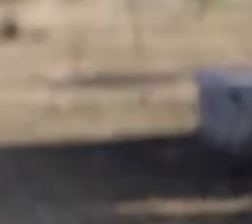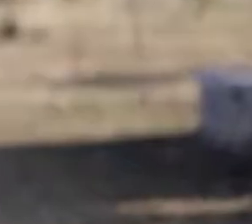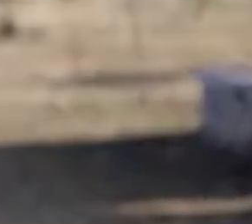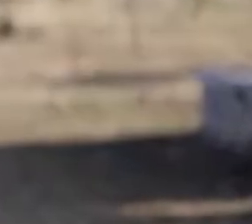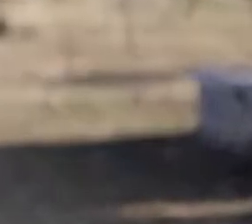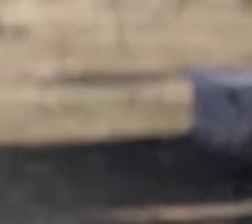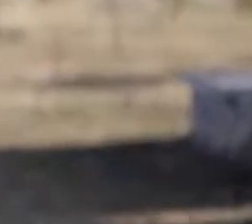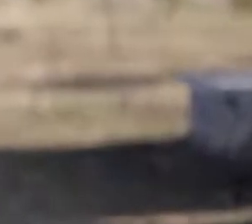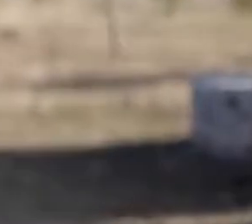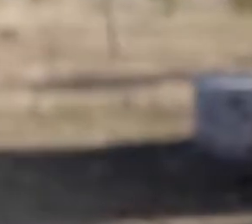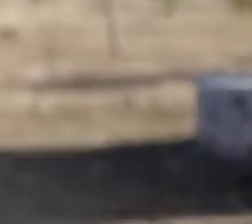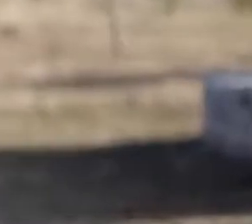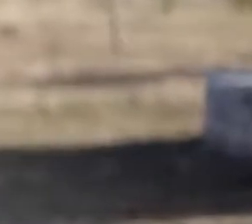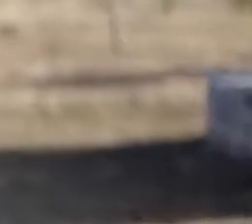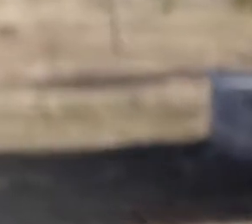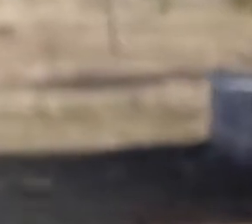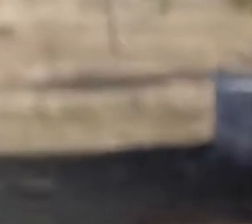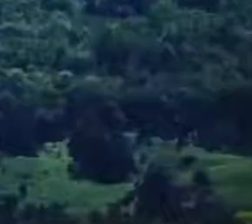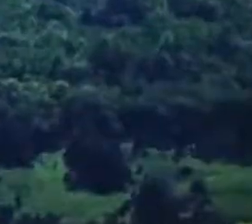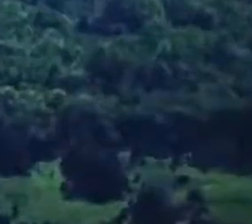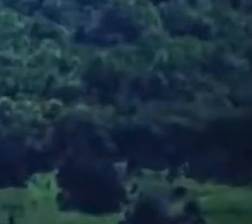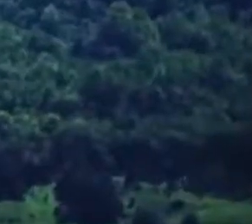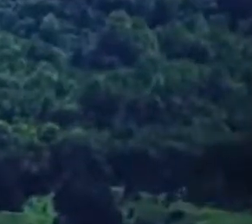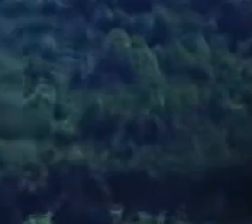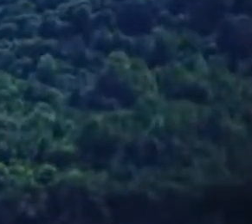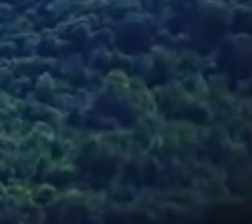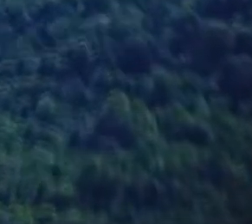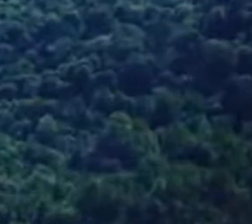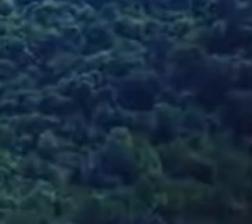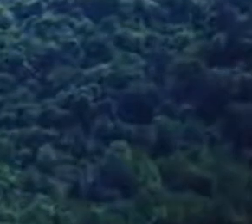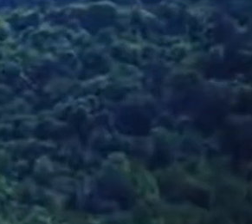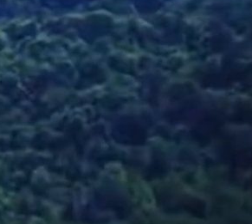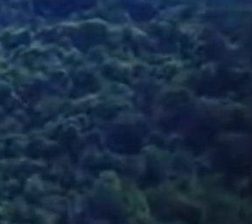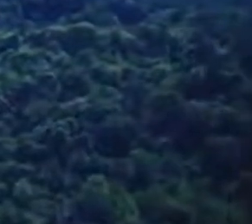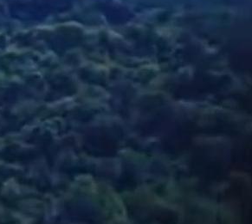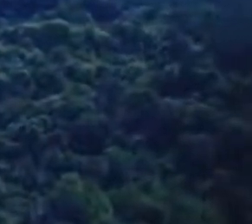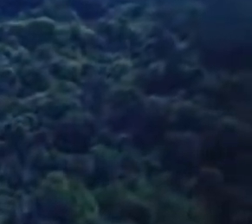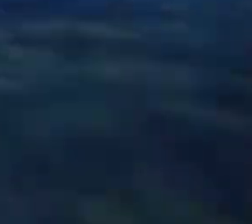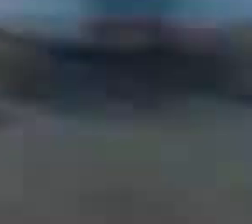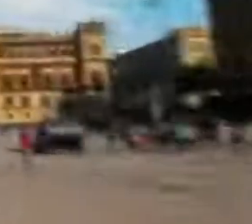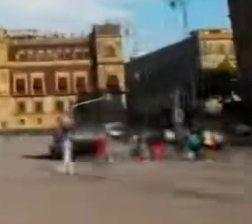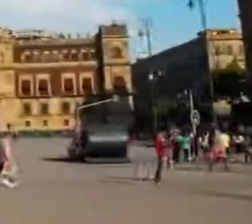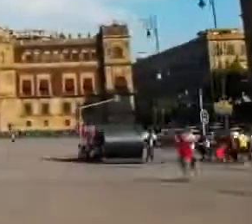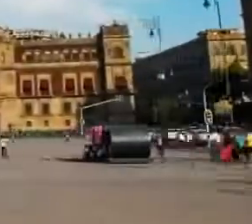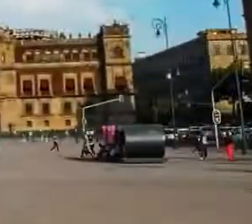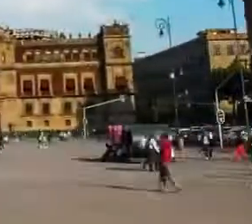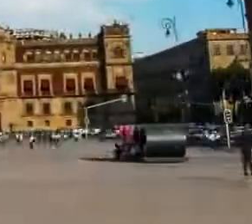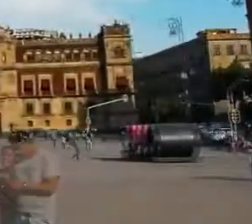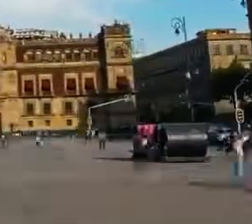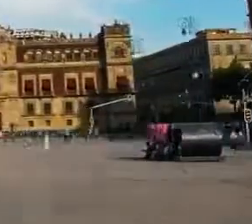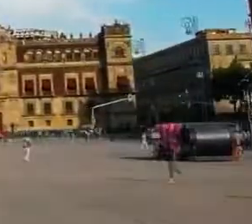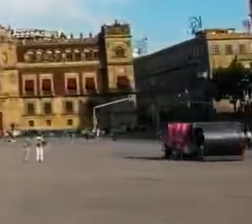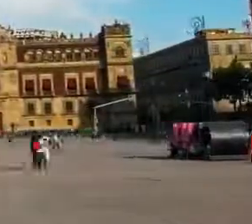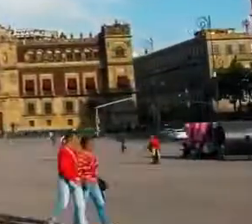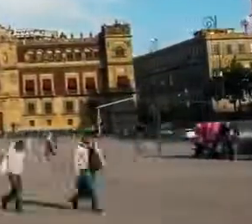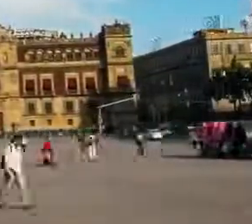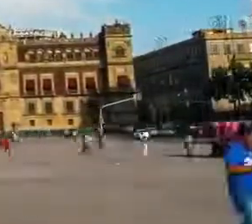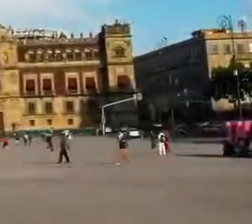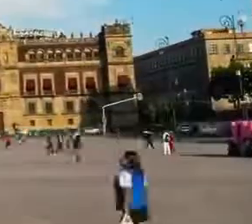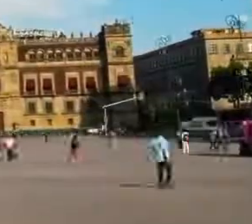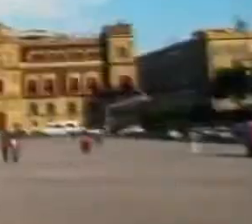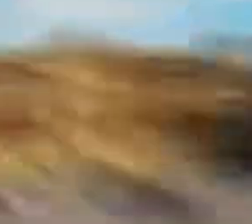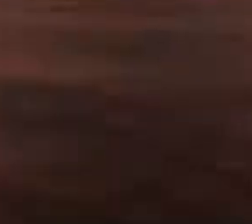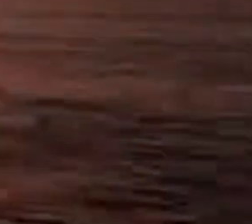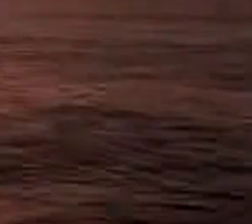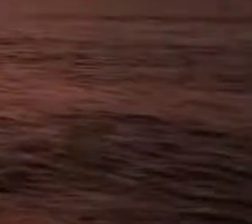recorrido un largo camino pero hoy Tamaulipas se une al movimiento que